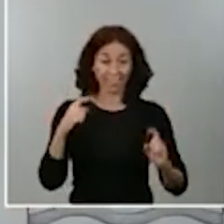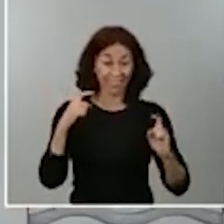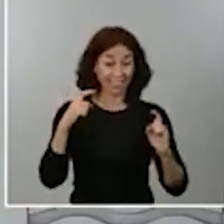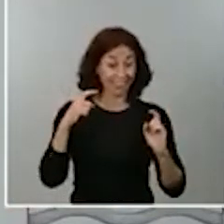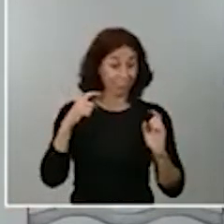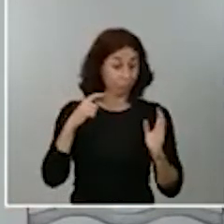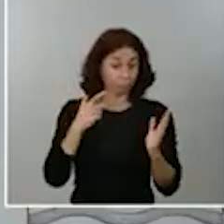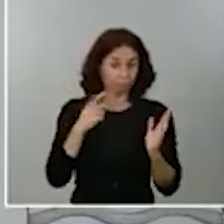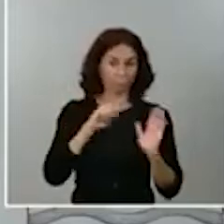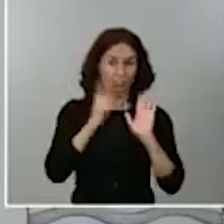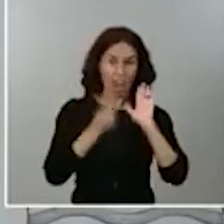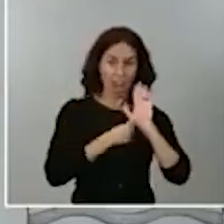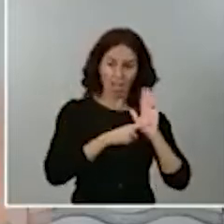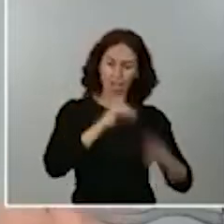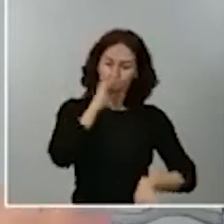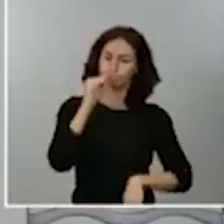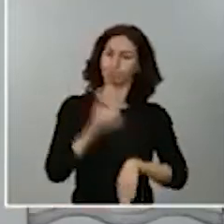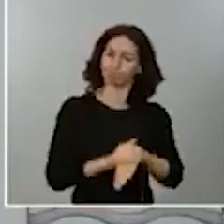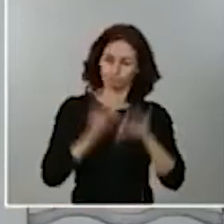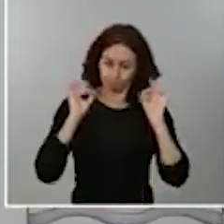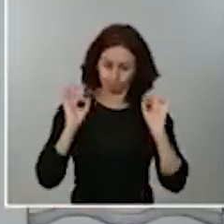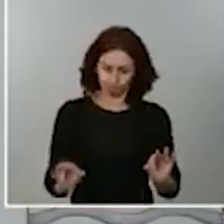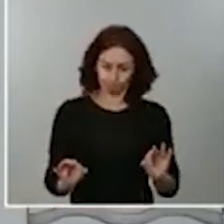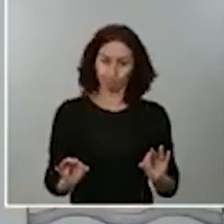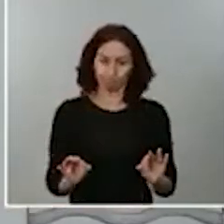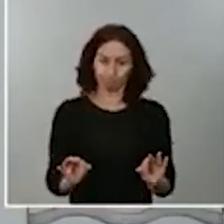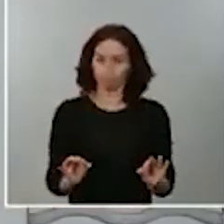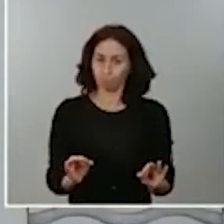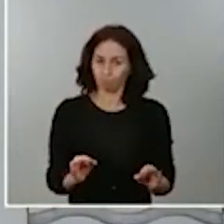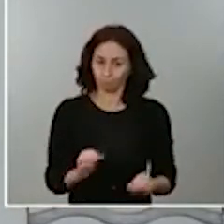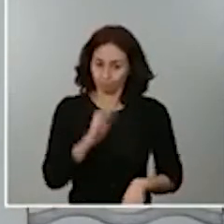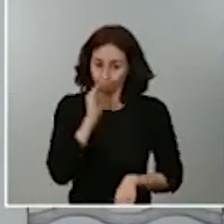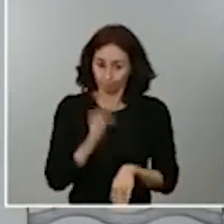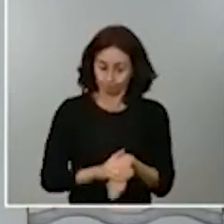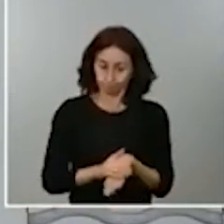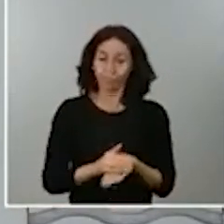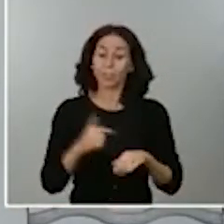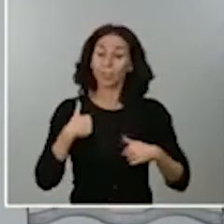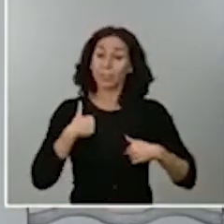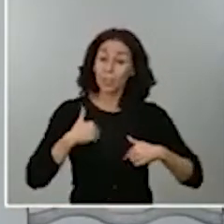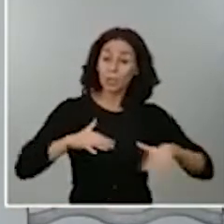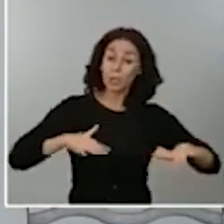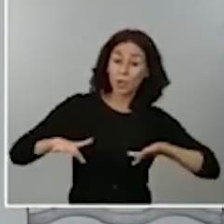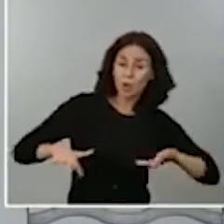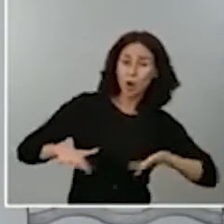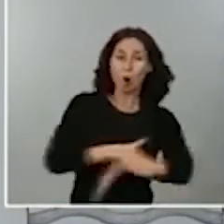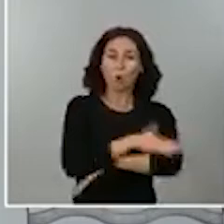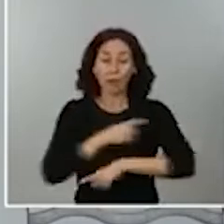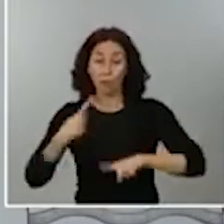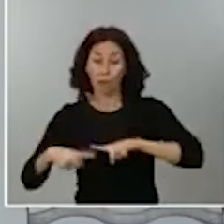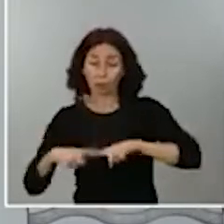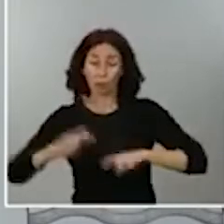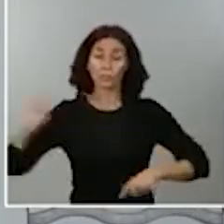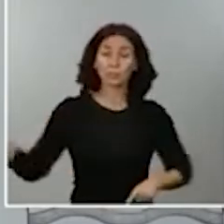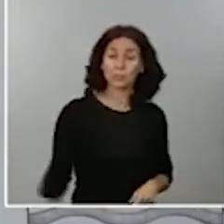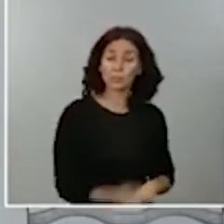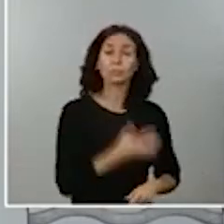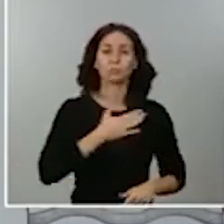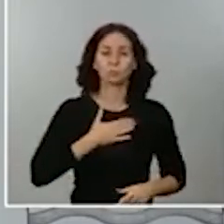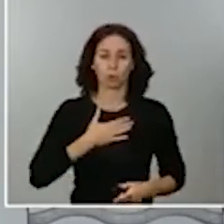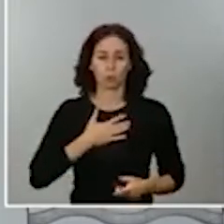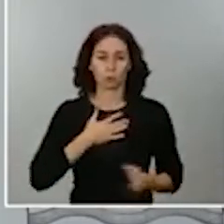país, Estado compuesto, de aplicar los principios de cogobernanza que en esta fase del combate contra el virus acordamos que